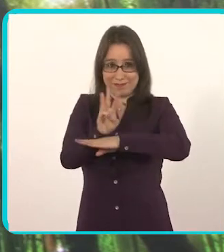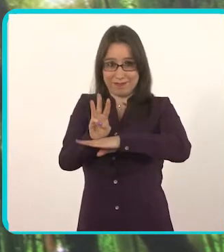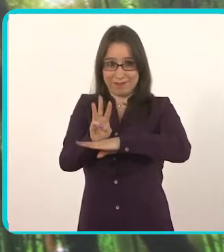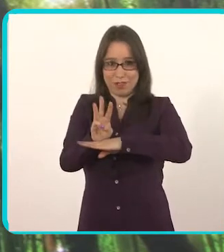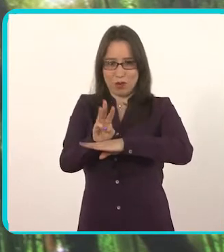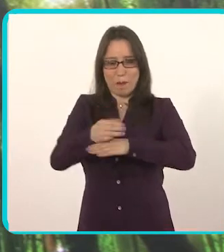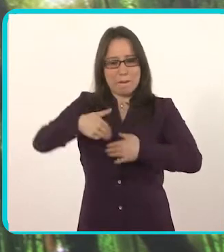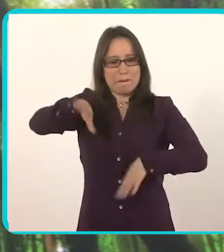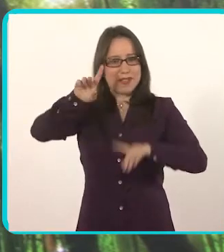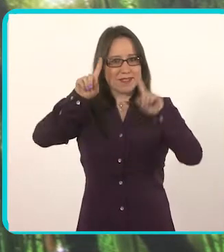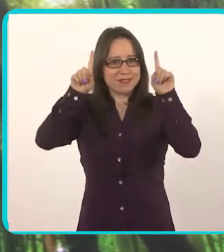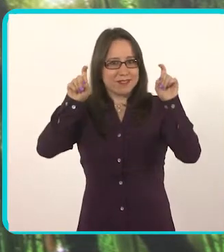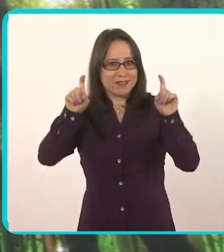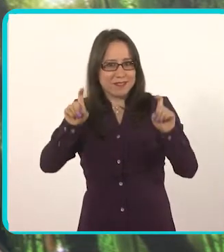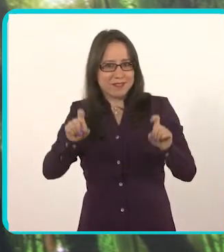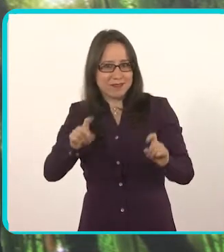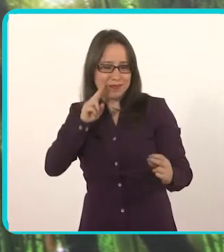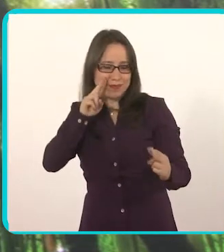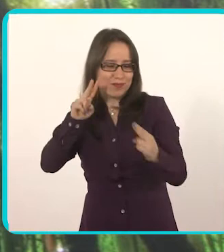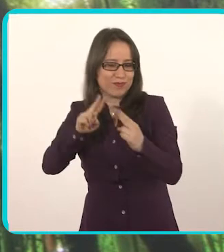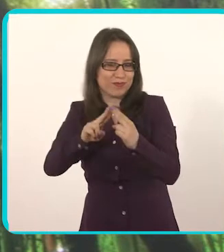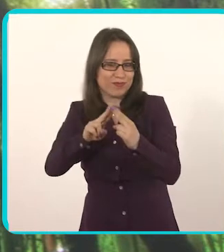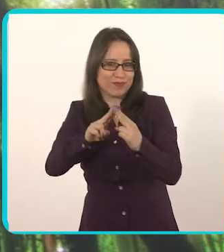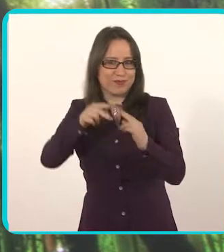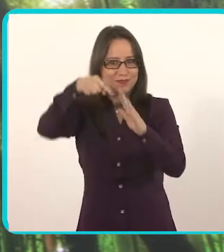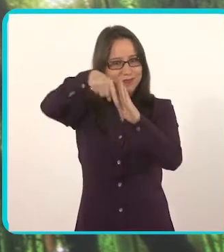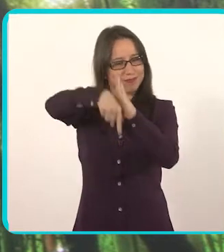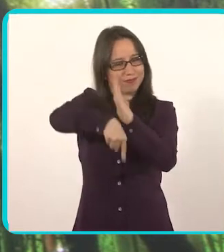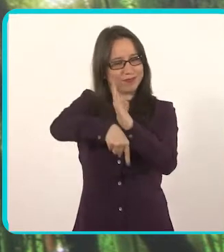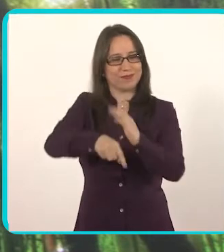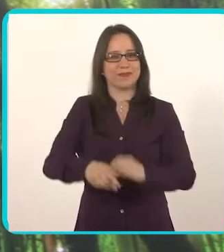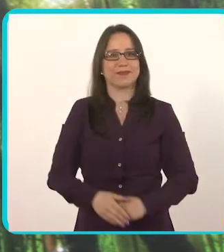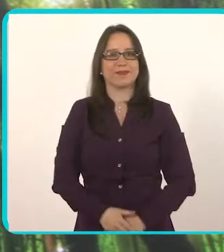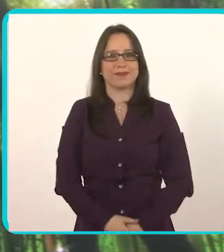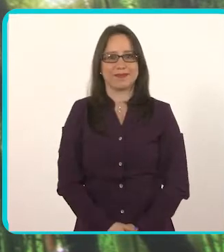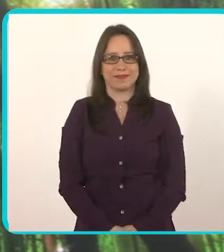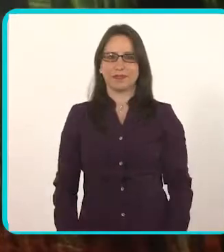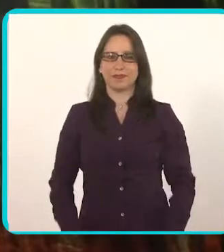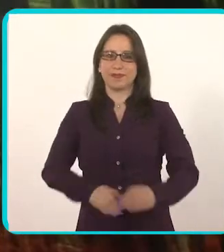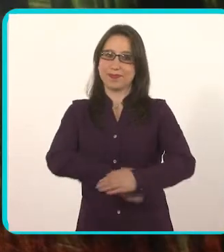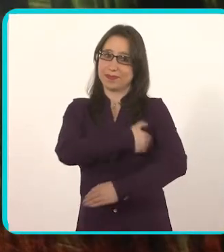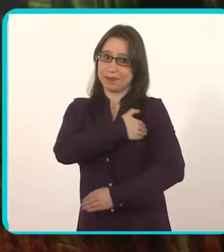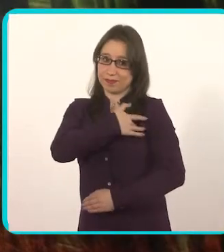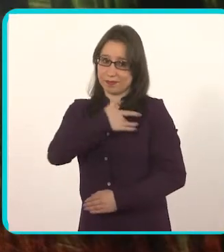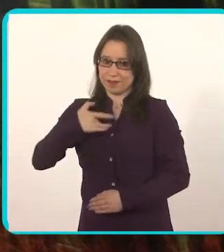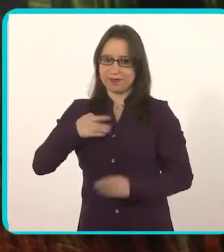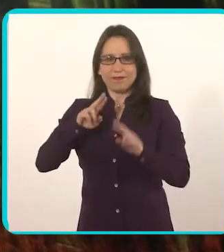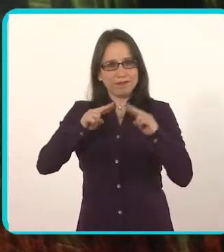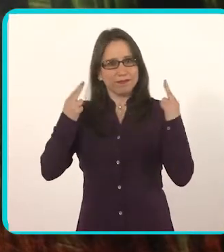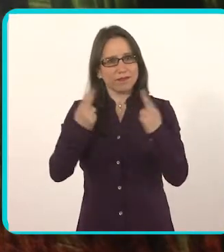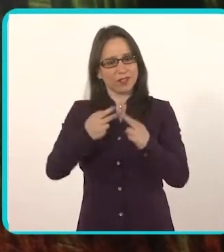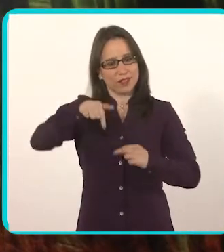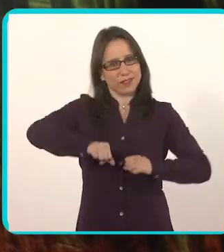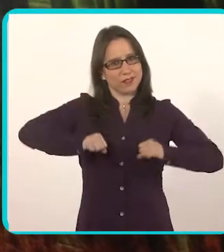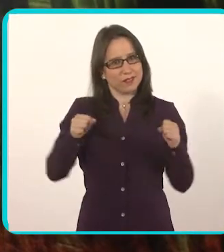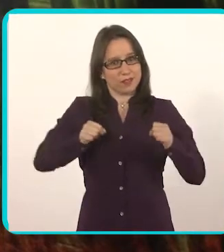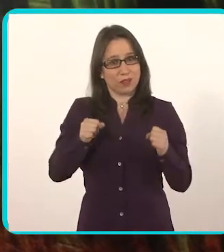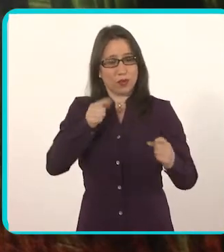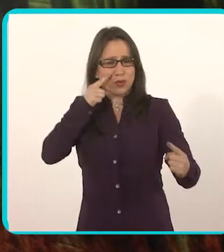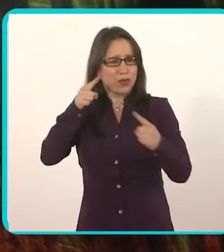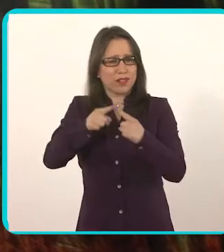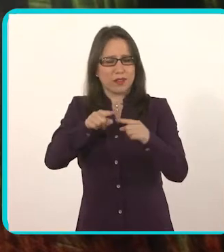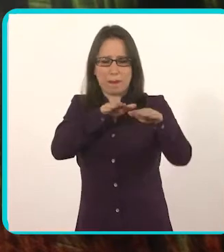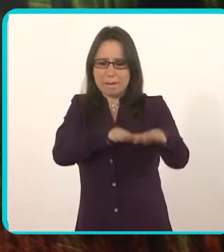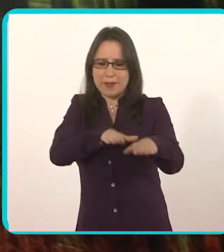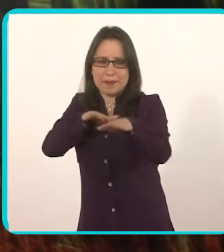como en docentes y padres de familia. Ingrese a nuestra página web y conozca más sobre este tema. El Ministerio de Salud se reunió en Bogotá con